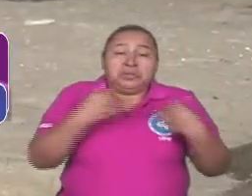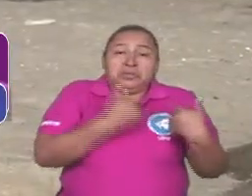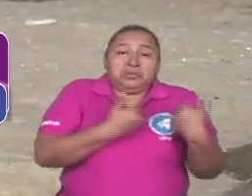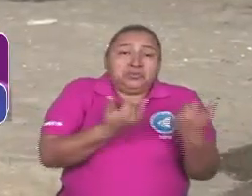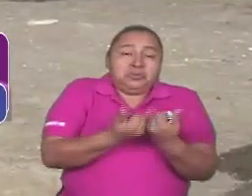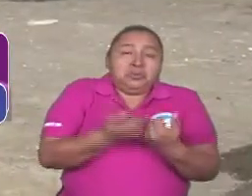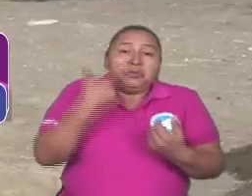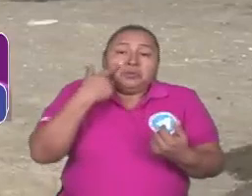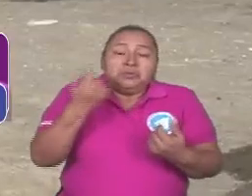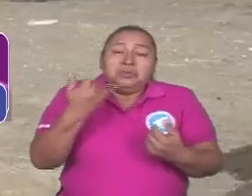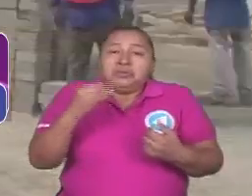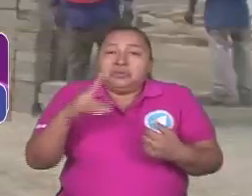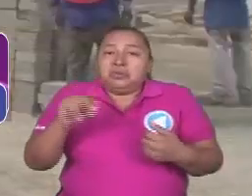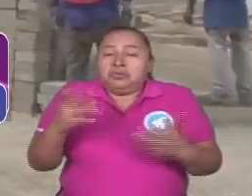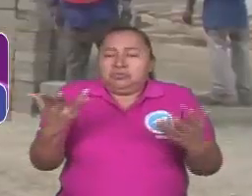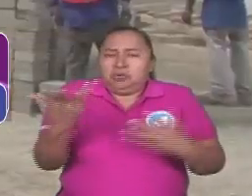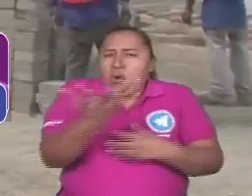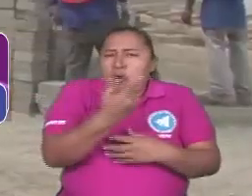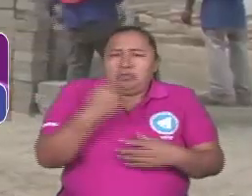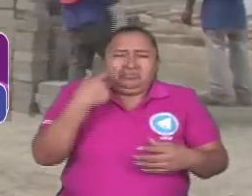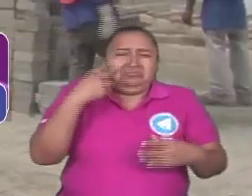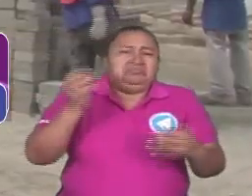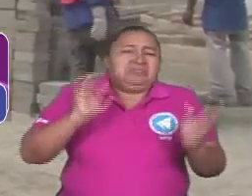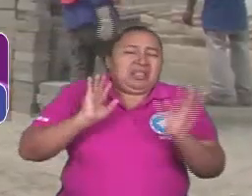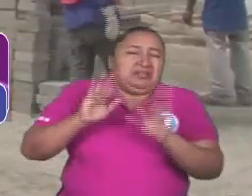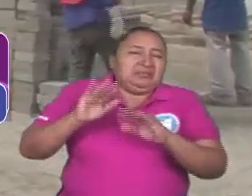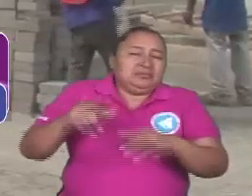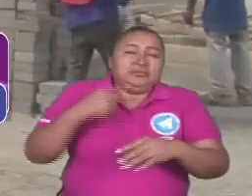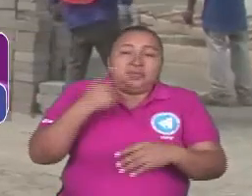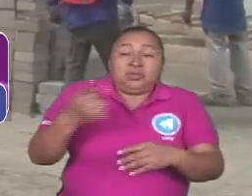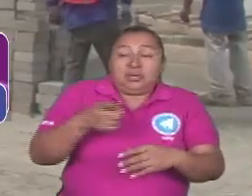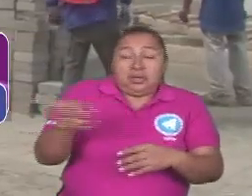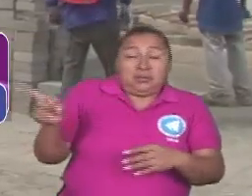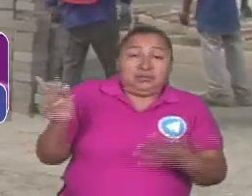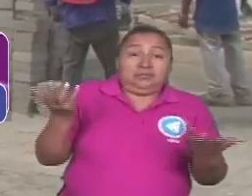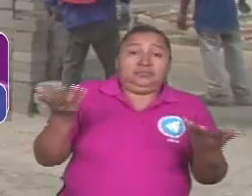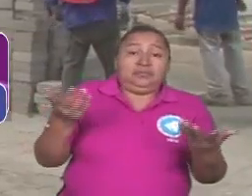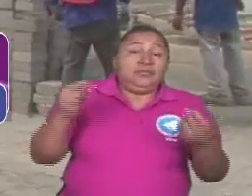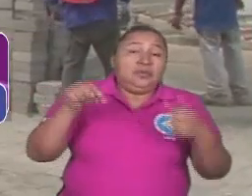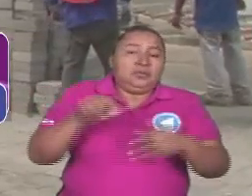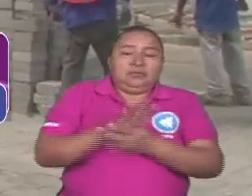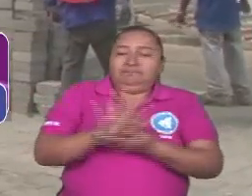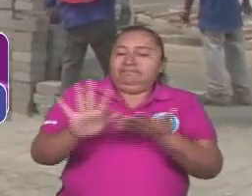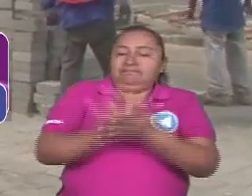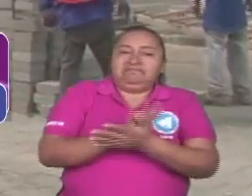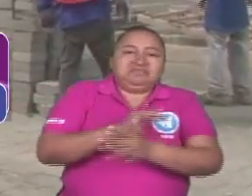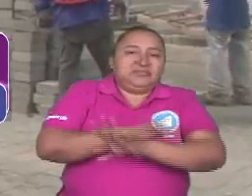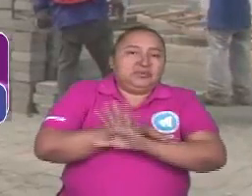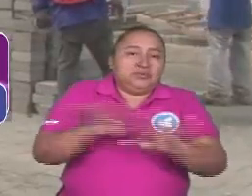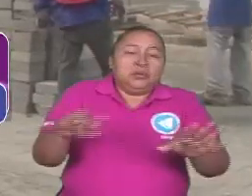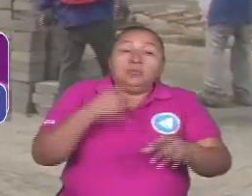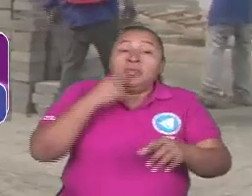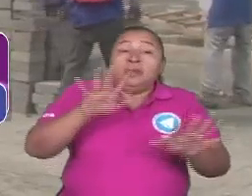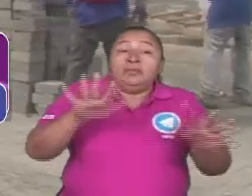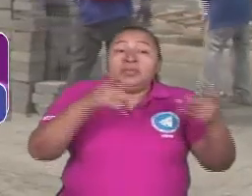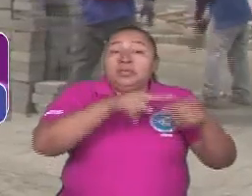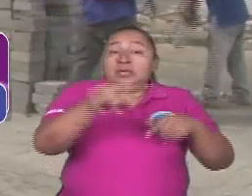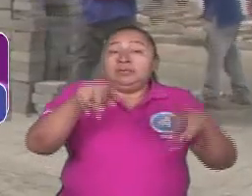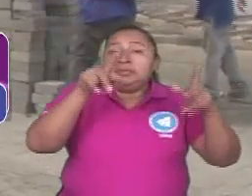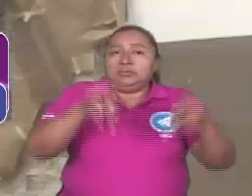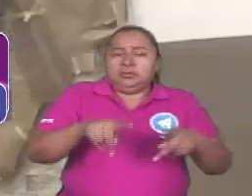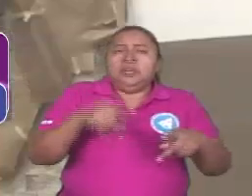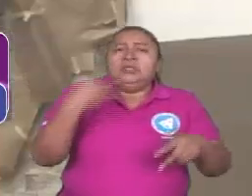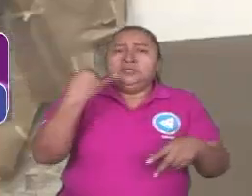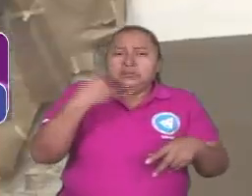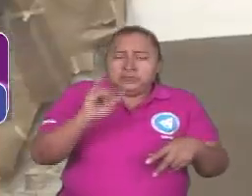desconocen todo. Entonces efectivamente eso se terminó porque la mayoría de la gente sí reconoce,